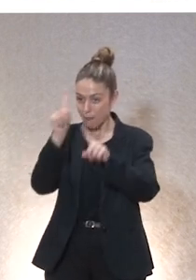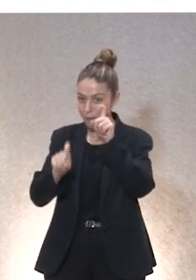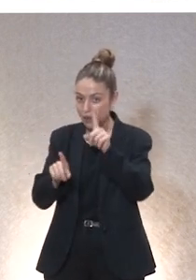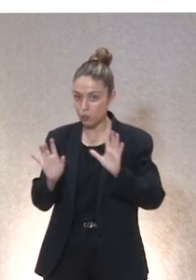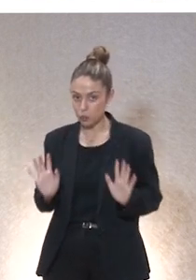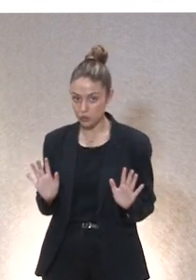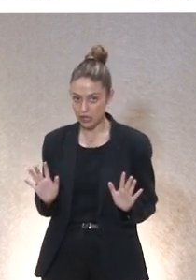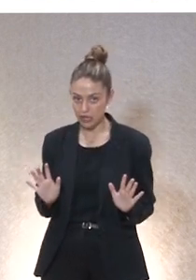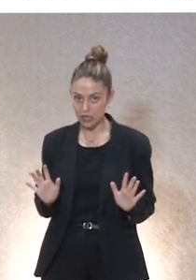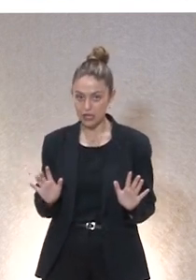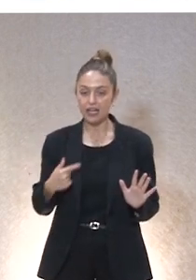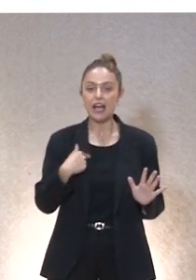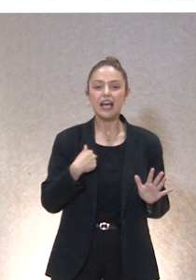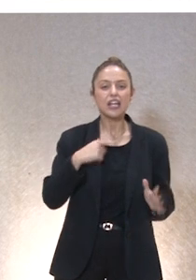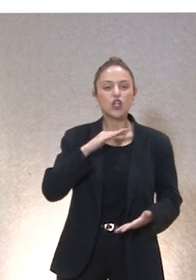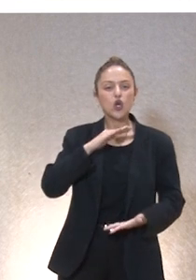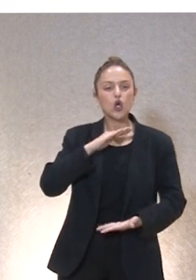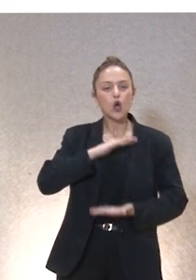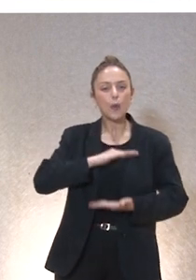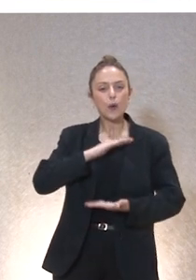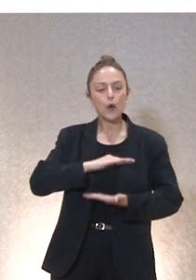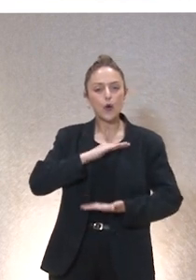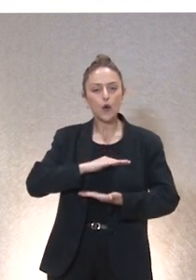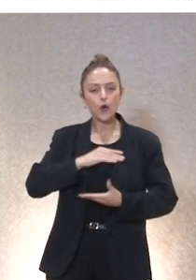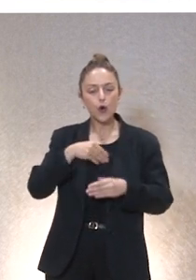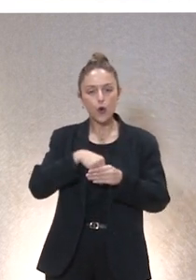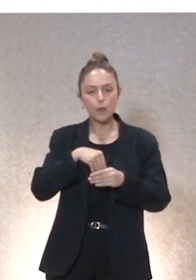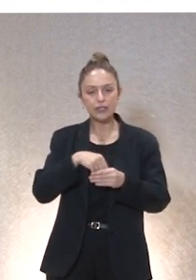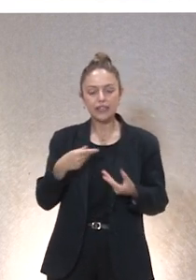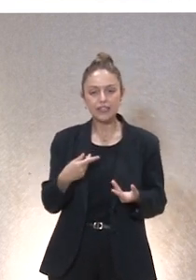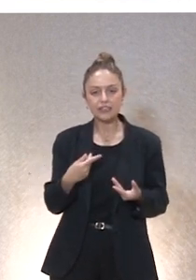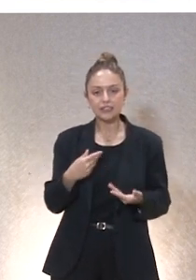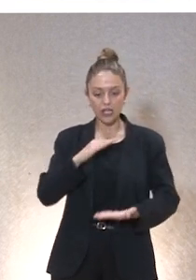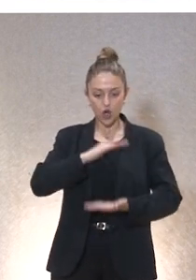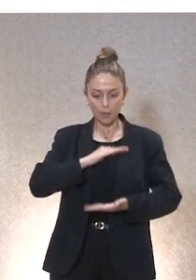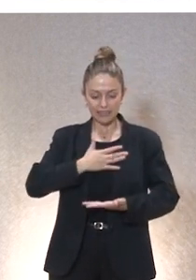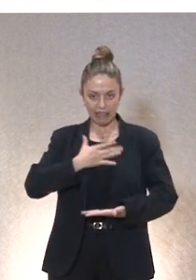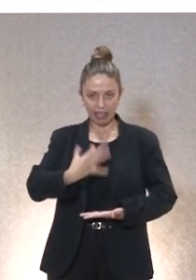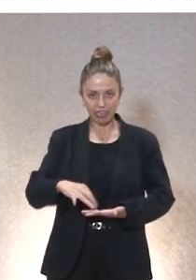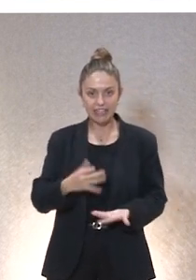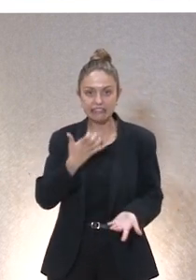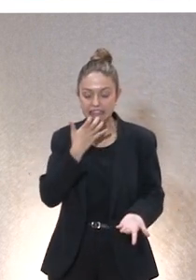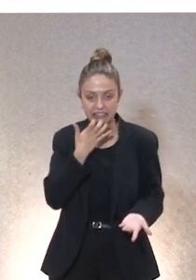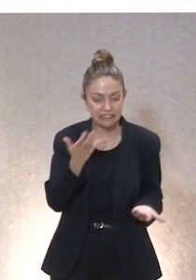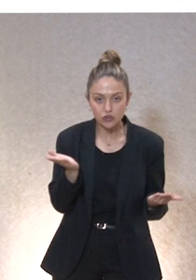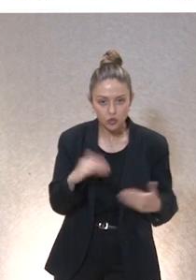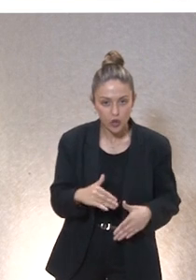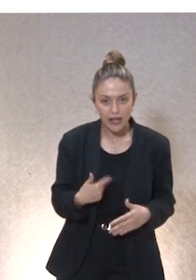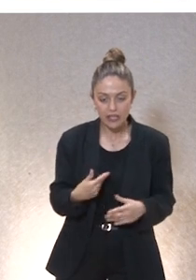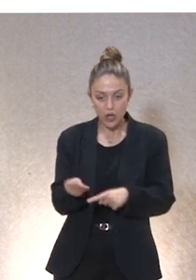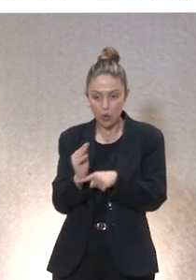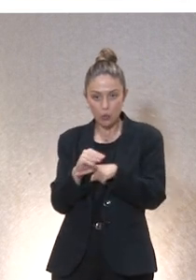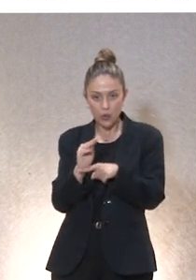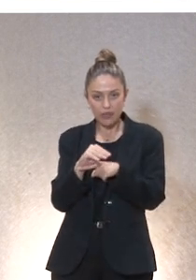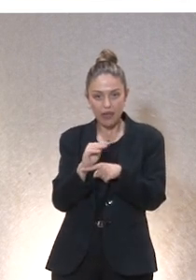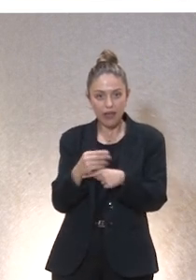competencia el buen cuidado requiere saber lo que estamos tratando ser competentes si no hay competencia nuestro cuidado es